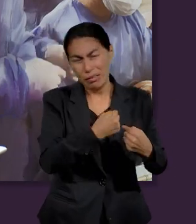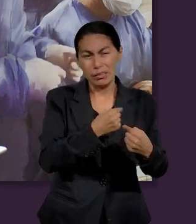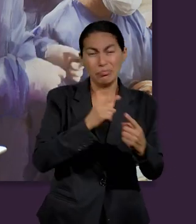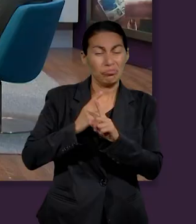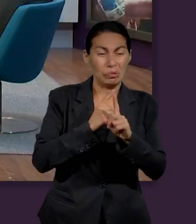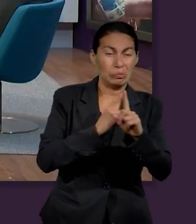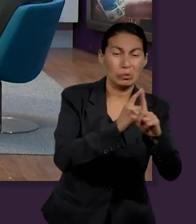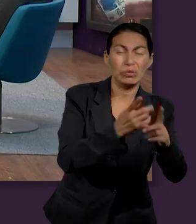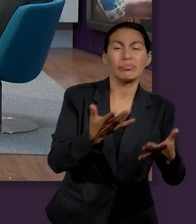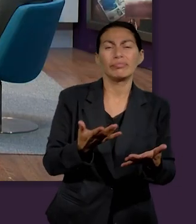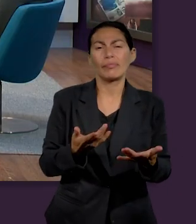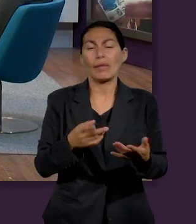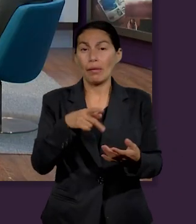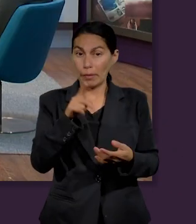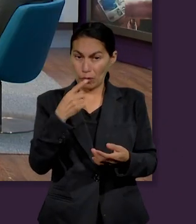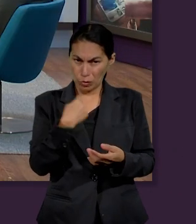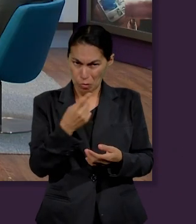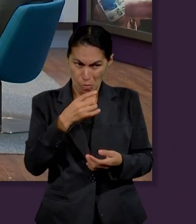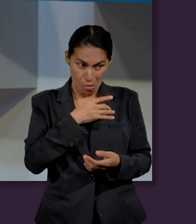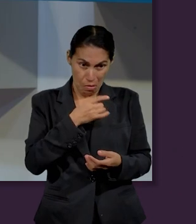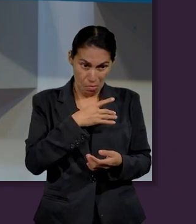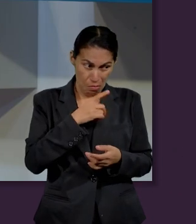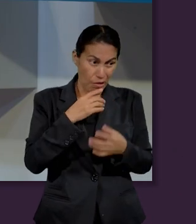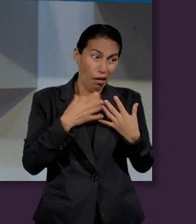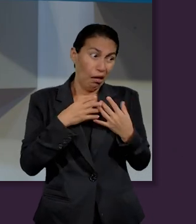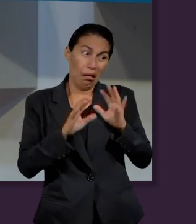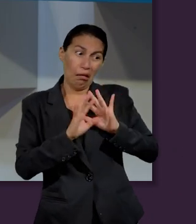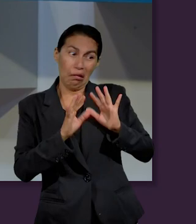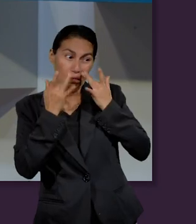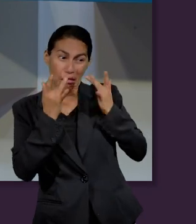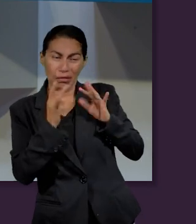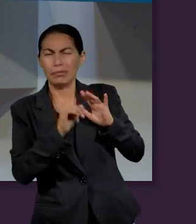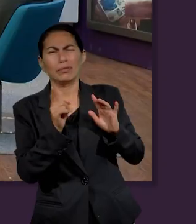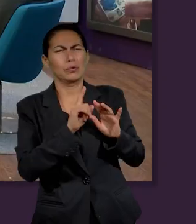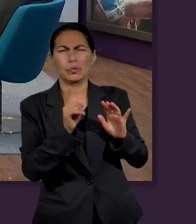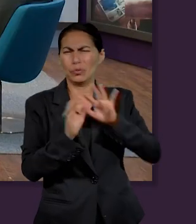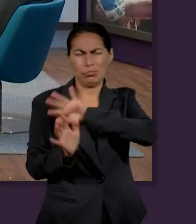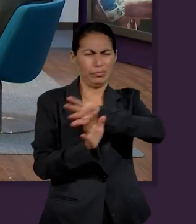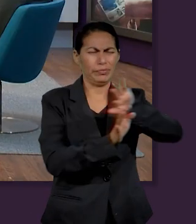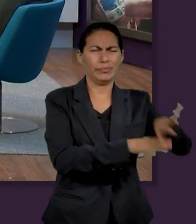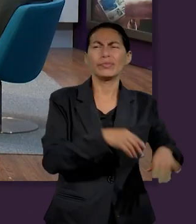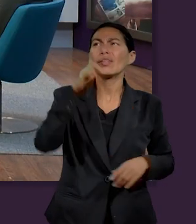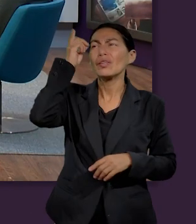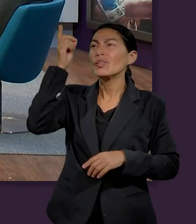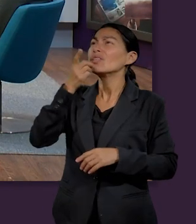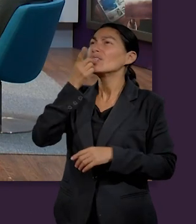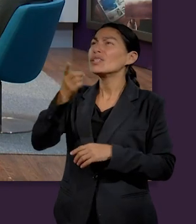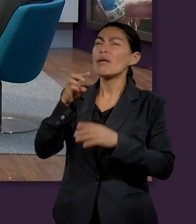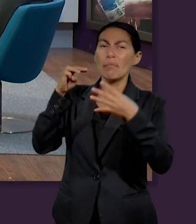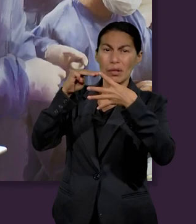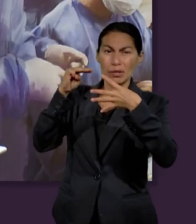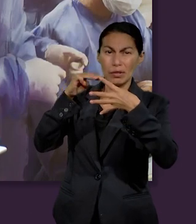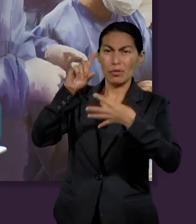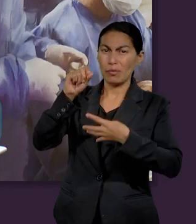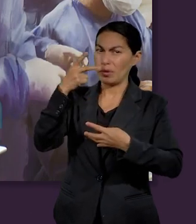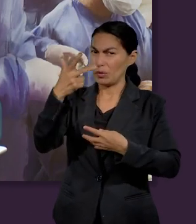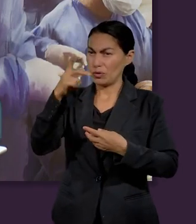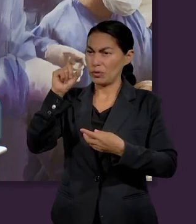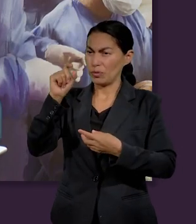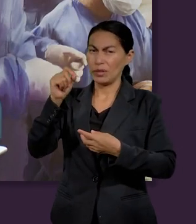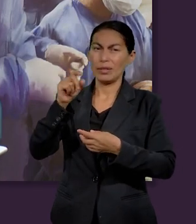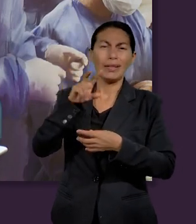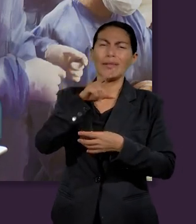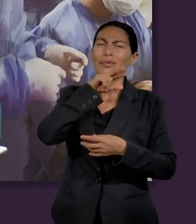persecuciones. Pero eso también no es razón para que tengamos miedo, porque Dios ya nos ha prometido en Mateo 28.20. He aquí,